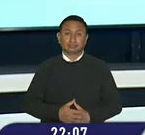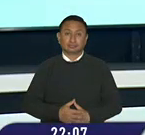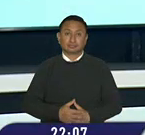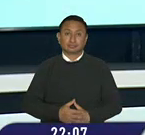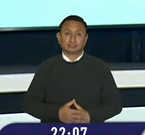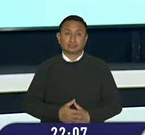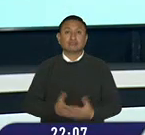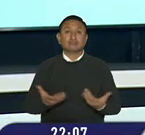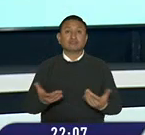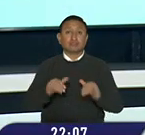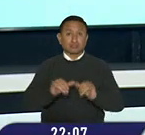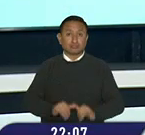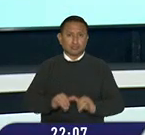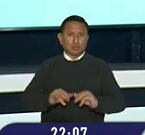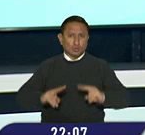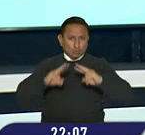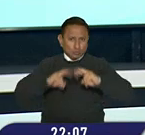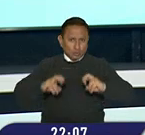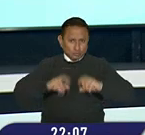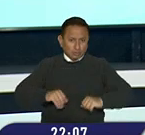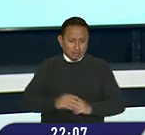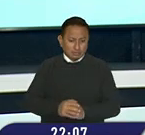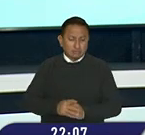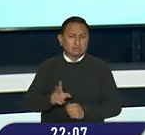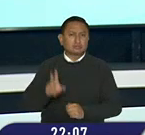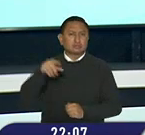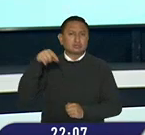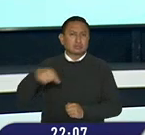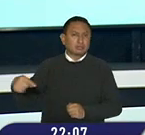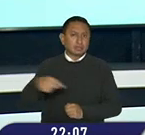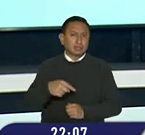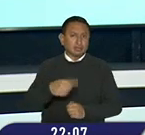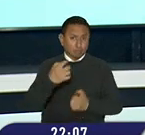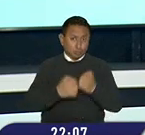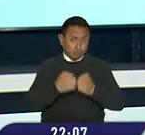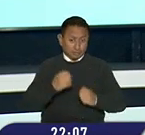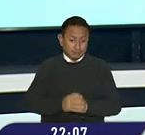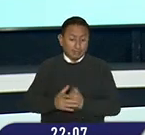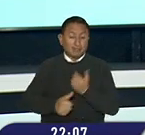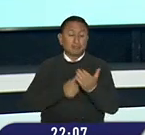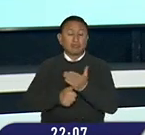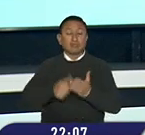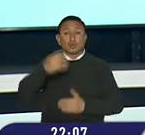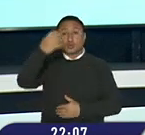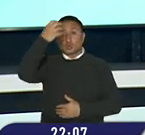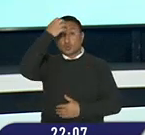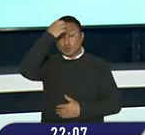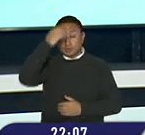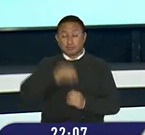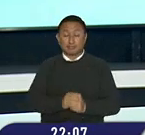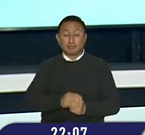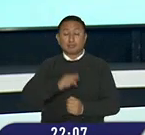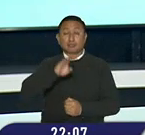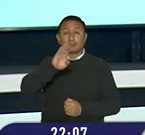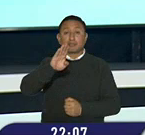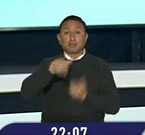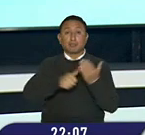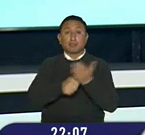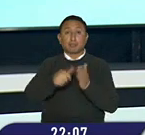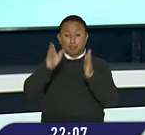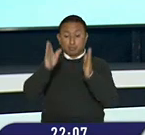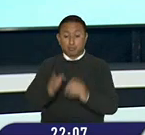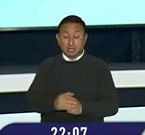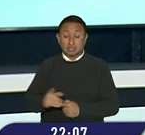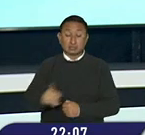Mientras continúan las investigaciones en torno a este caso, la ministra de Educación María Brown solicitó la renuncia de la